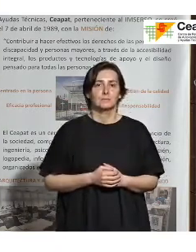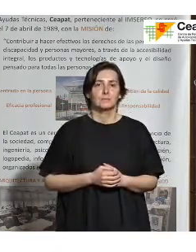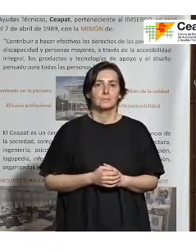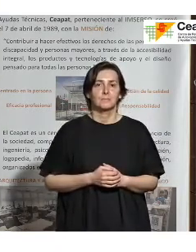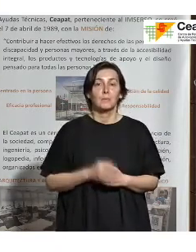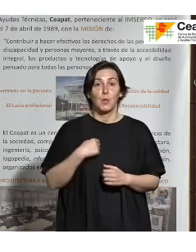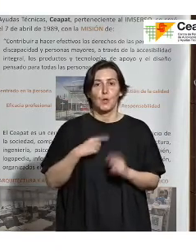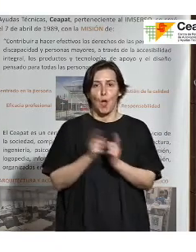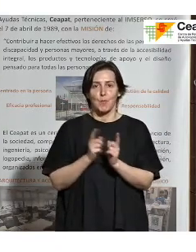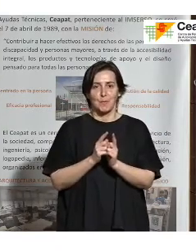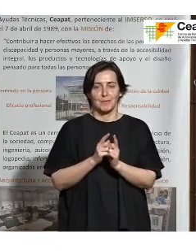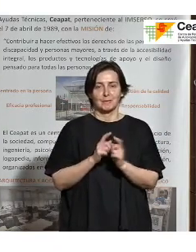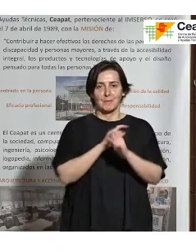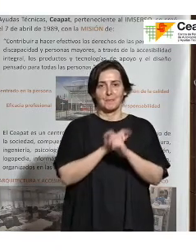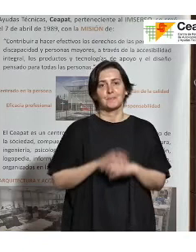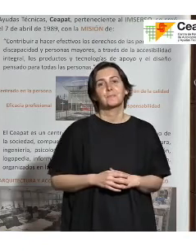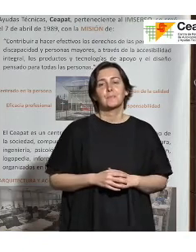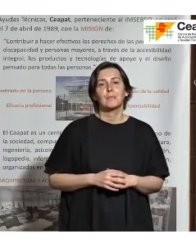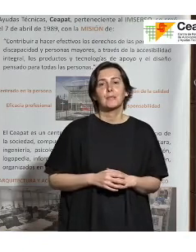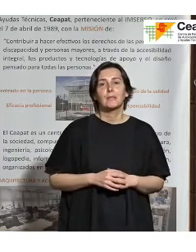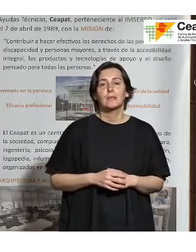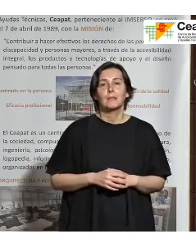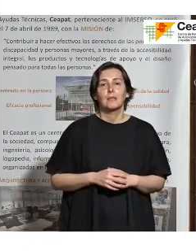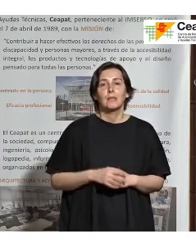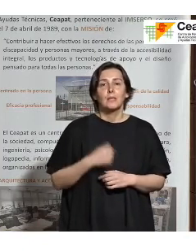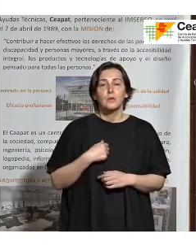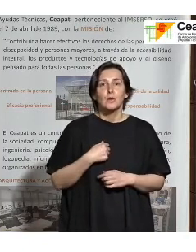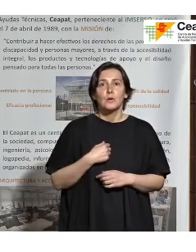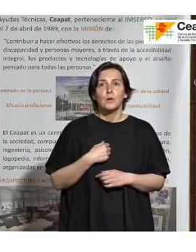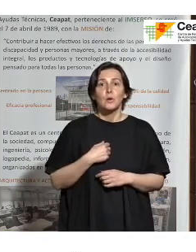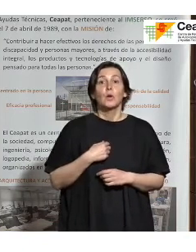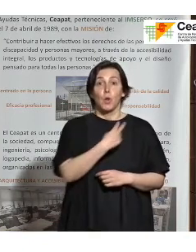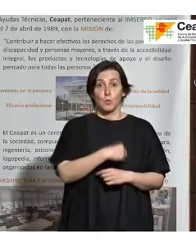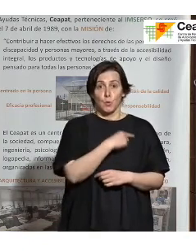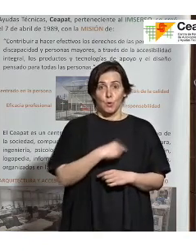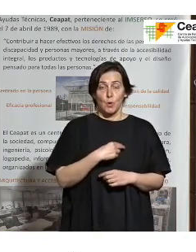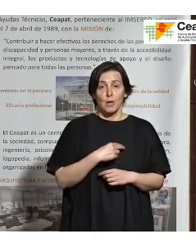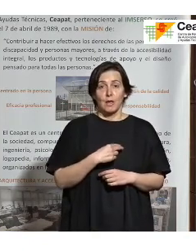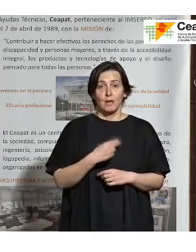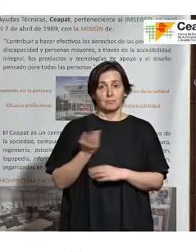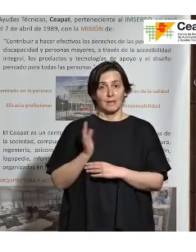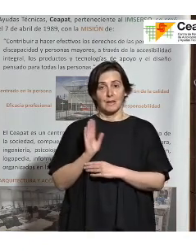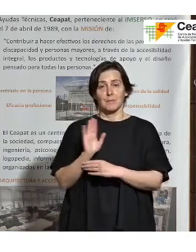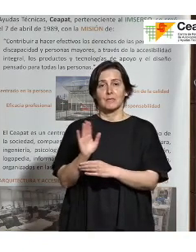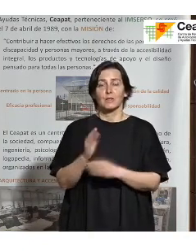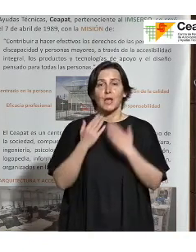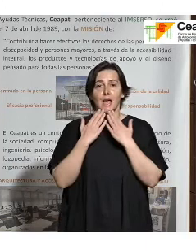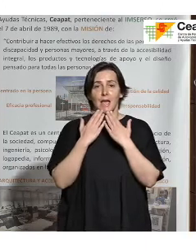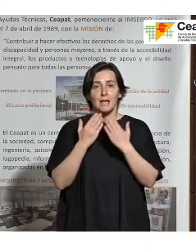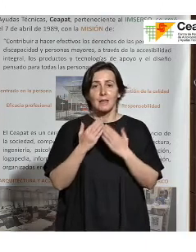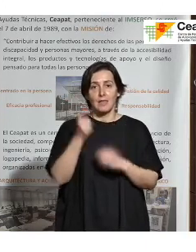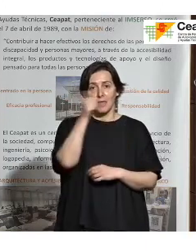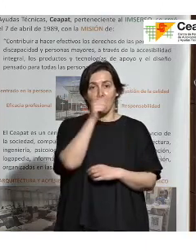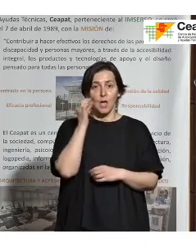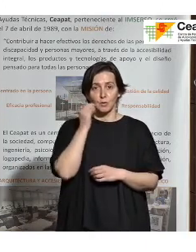Voy a ser muy breve. Bueno, de mi parte, de la parte de Cruz Roja en la que aquí estamos representados, daros las gracias a todas y